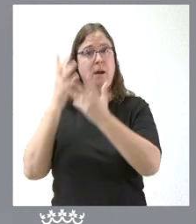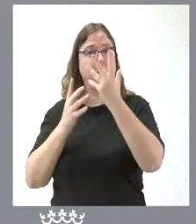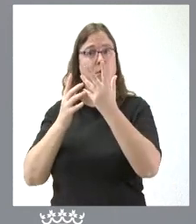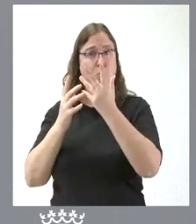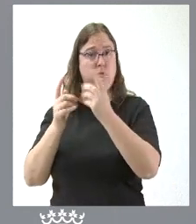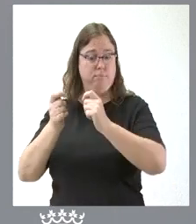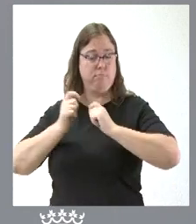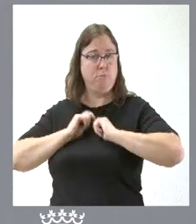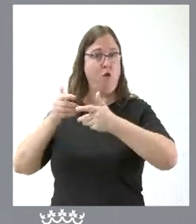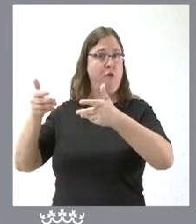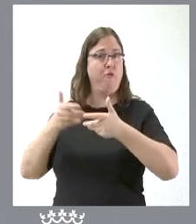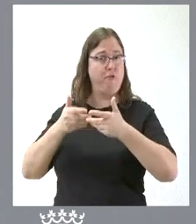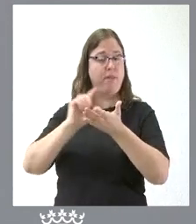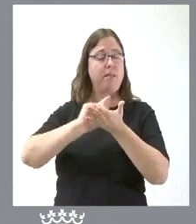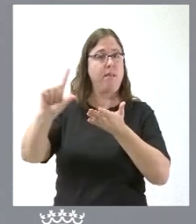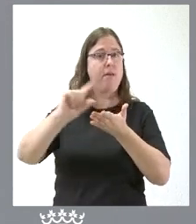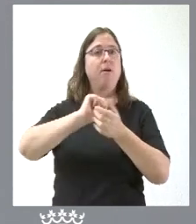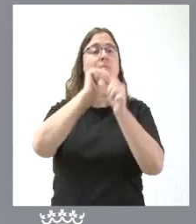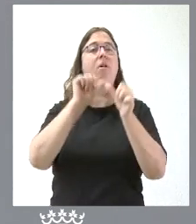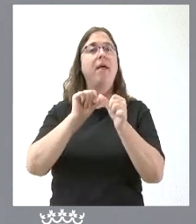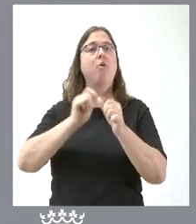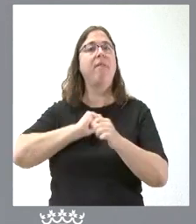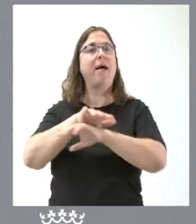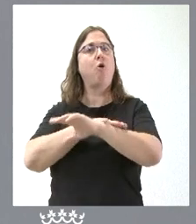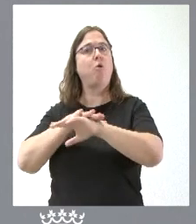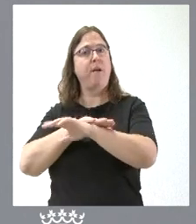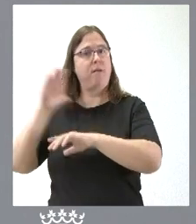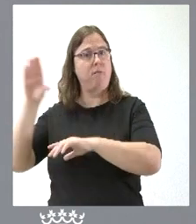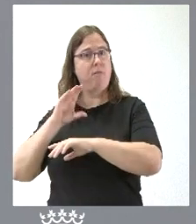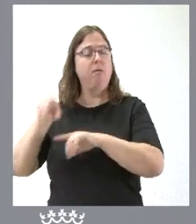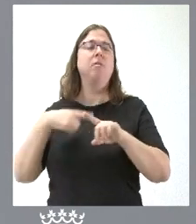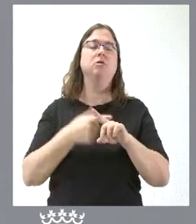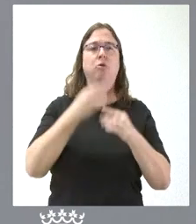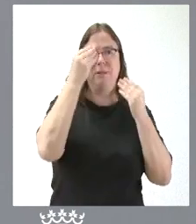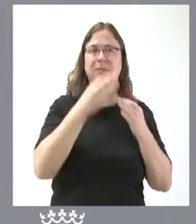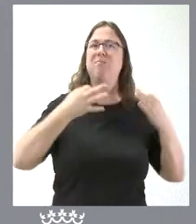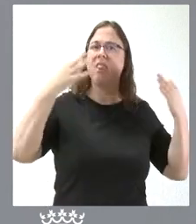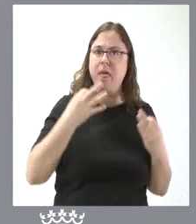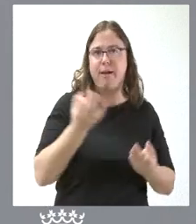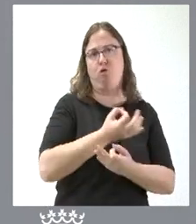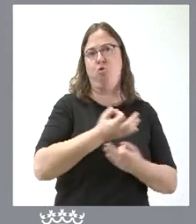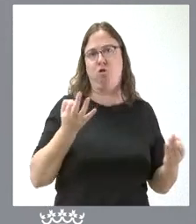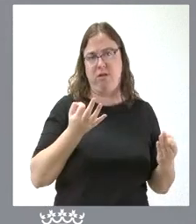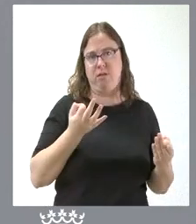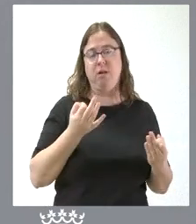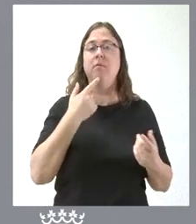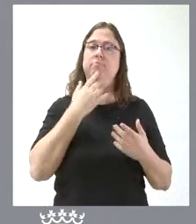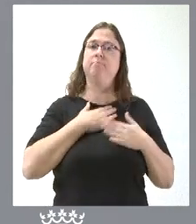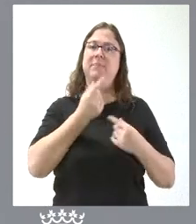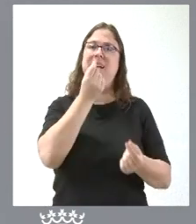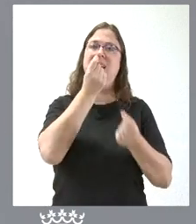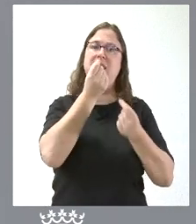se nos ha ofrecido como liquidación del modelo por parte del Gobierno y lo que nosotros estimamos como la cantidad que hubiera sido correcta en función de los criterios